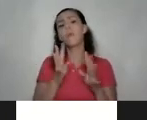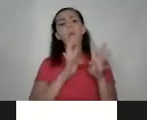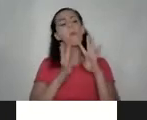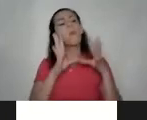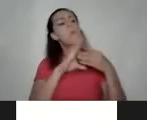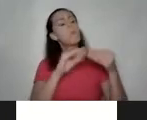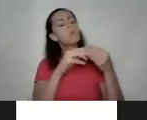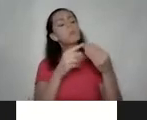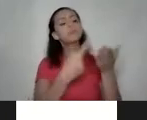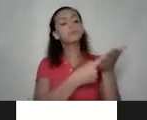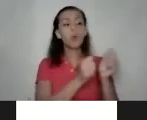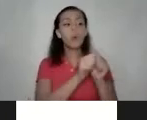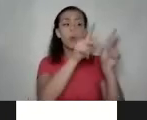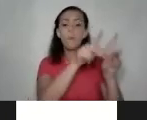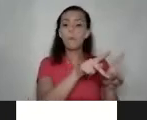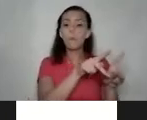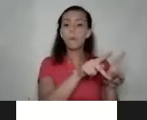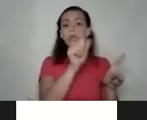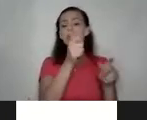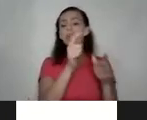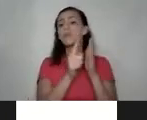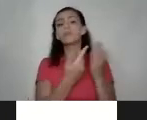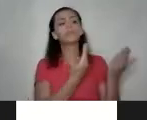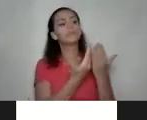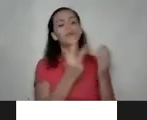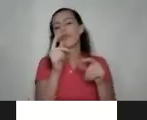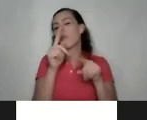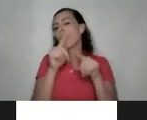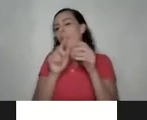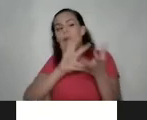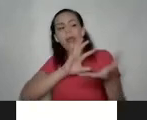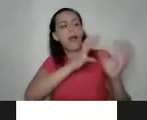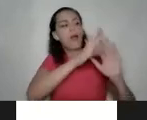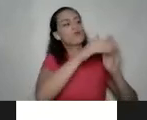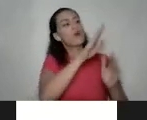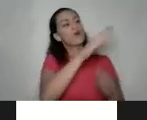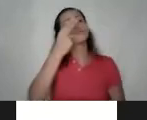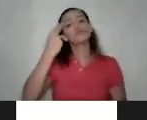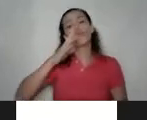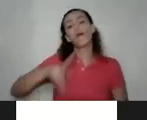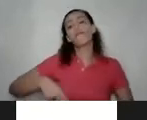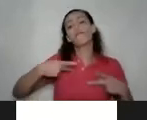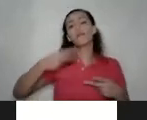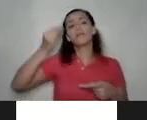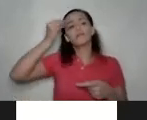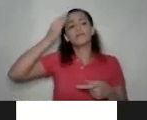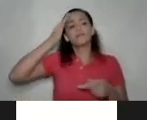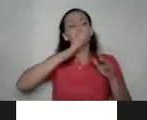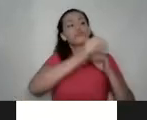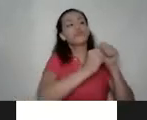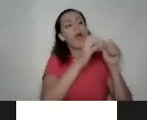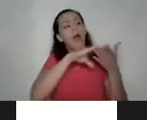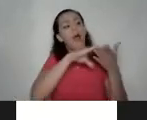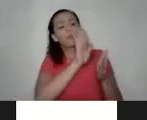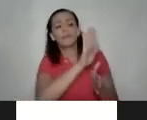nosotros con esa persona de 10 minutos no va a poder transformar toda la historia de vida y los años de aprendizaje que esa persona tiene entonces